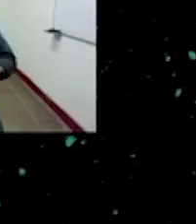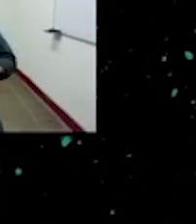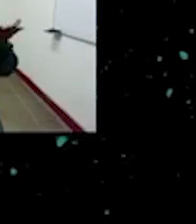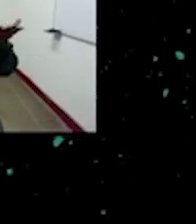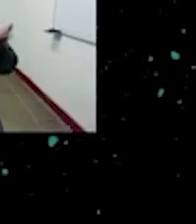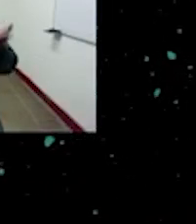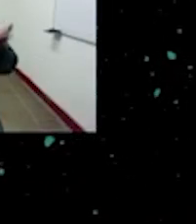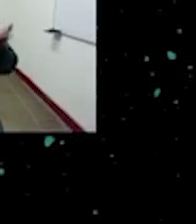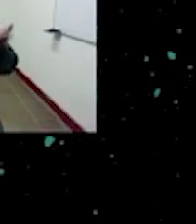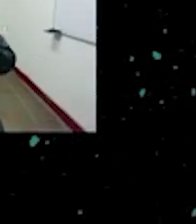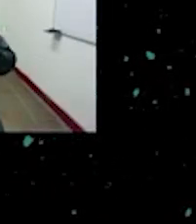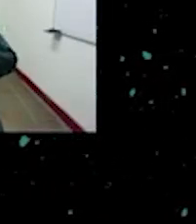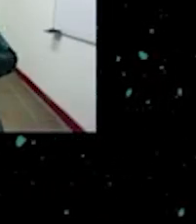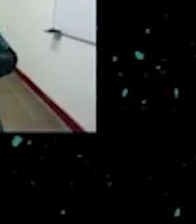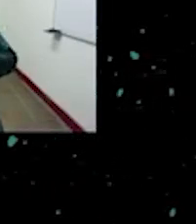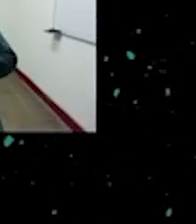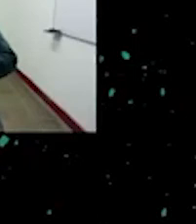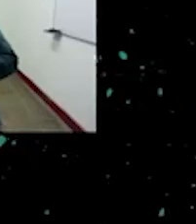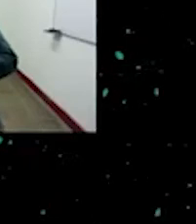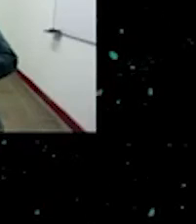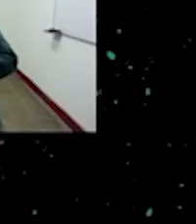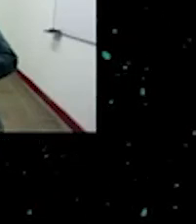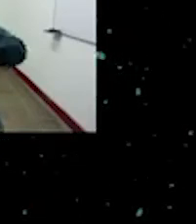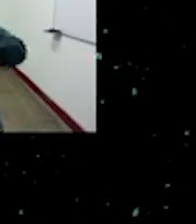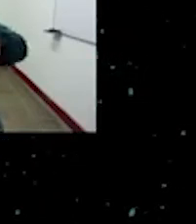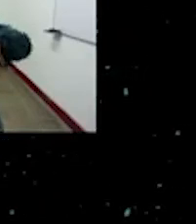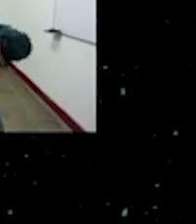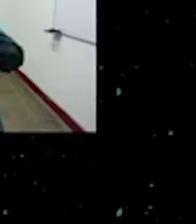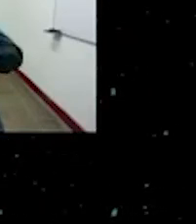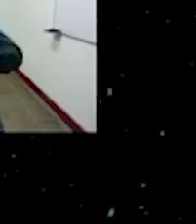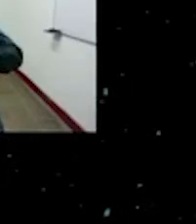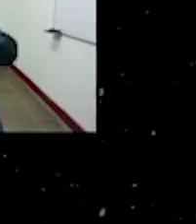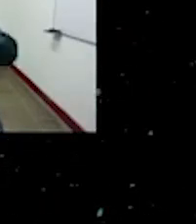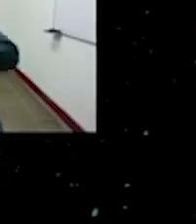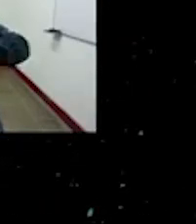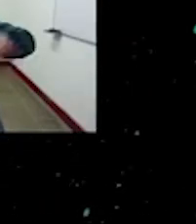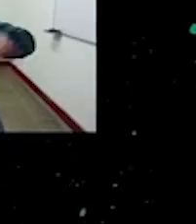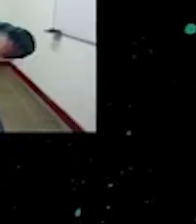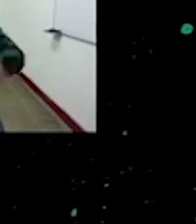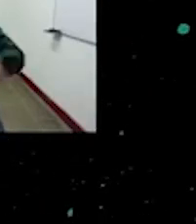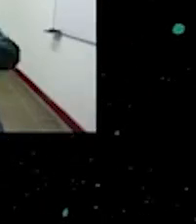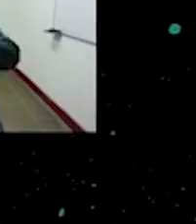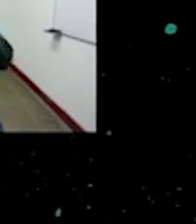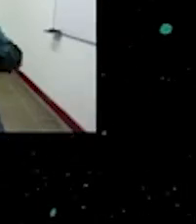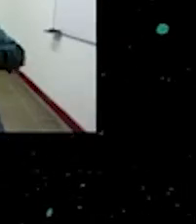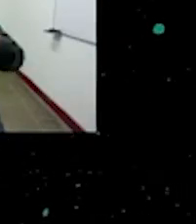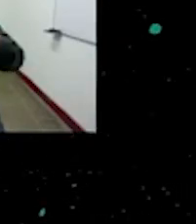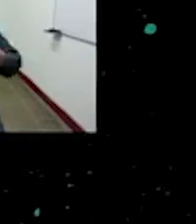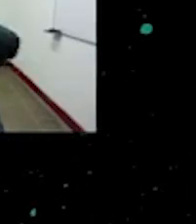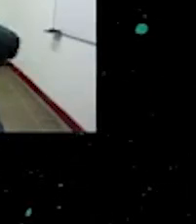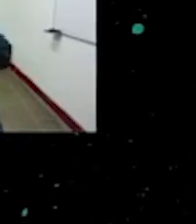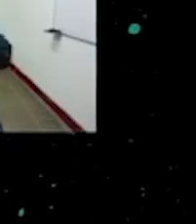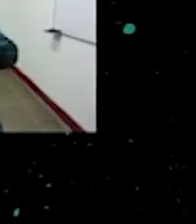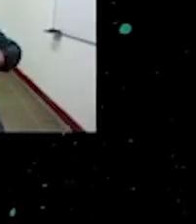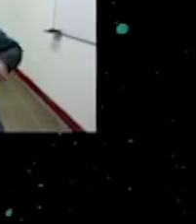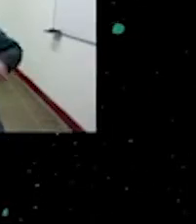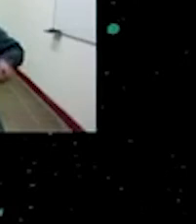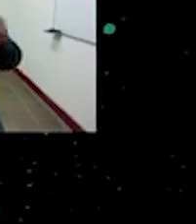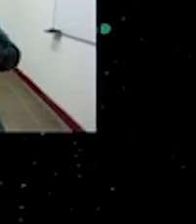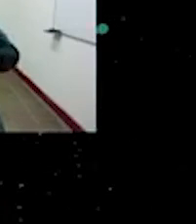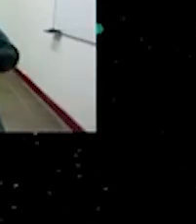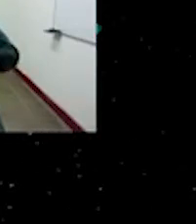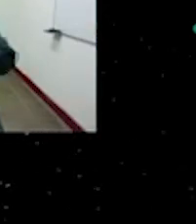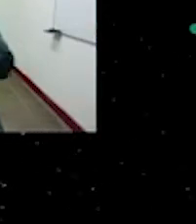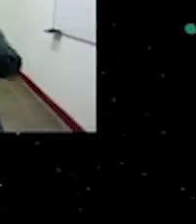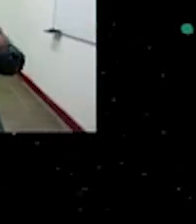tema del del piano del piano piano tradicional se puede decir así del piano que se